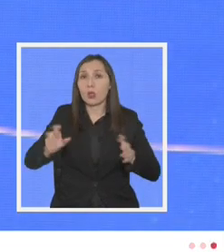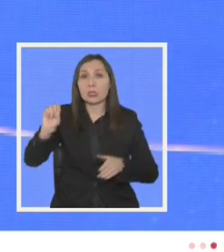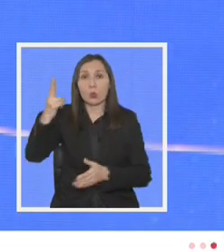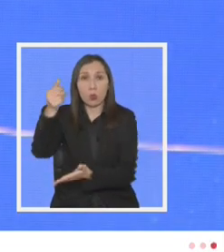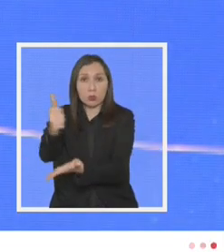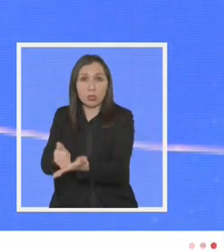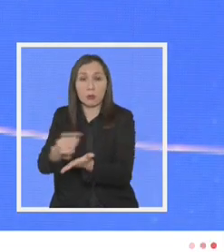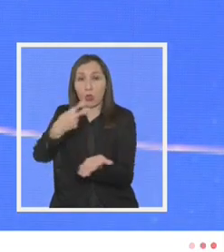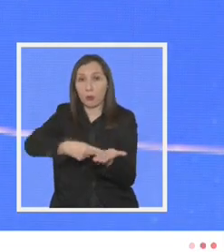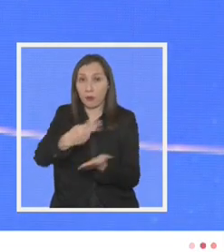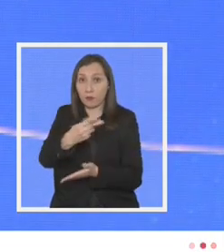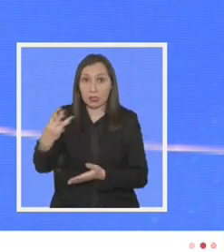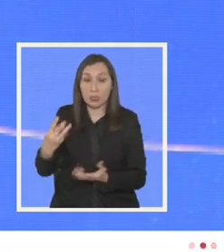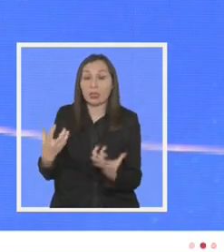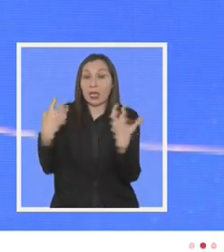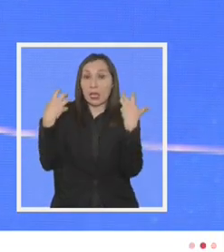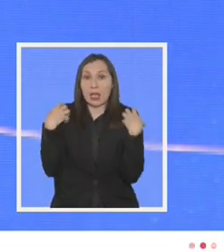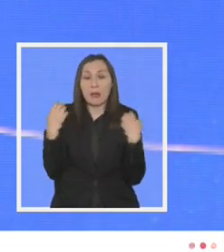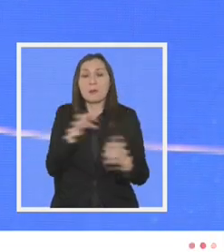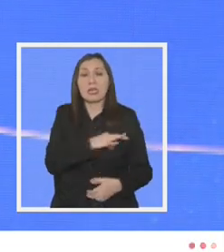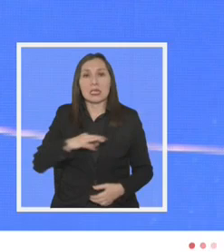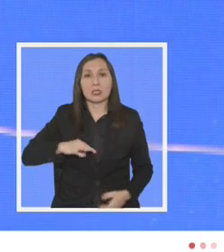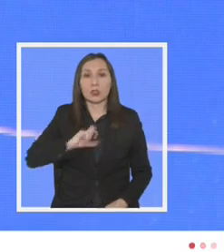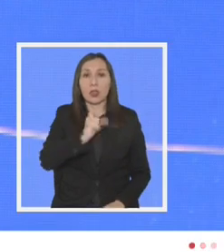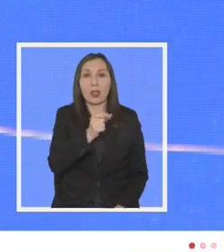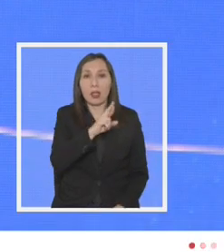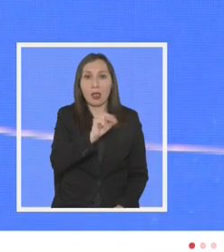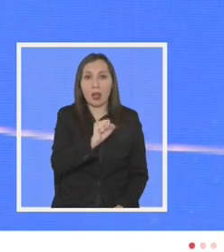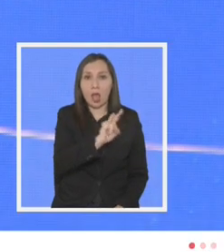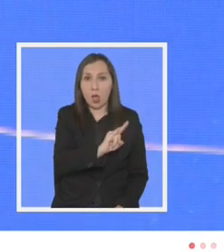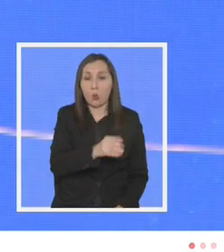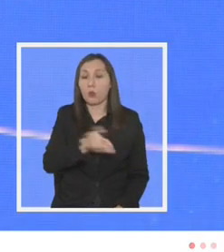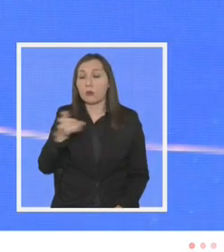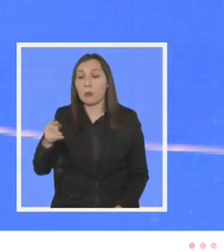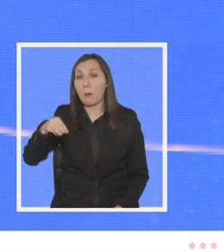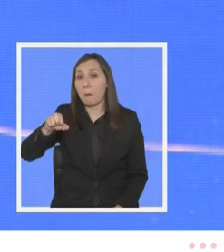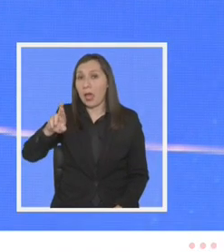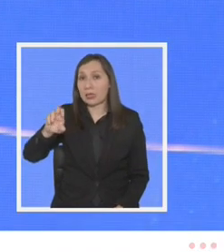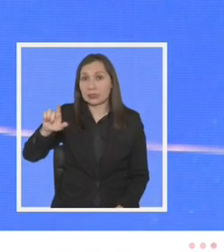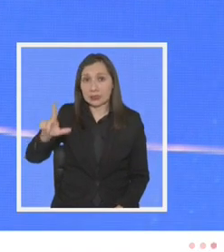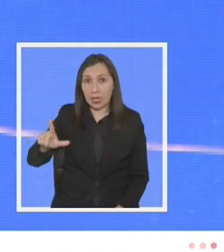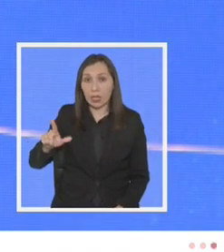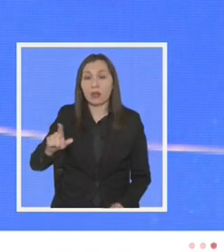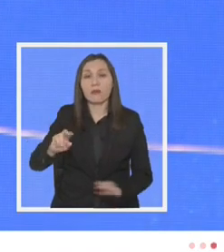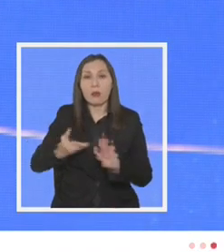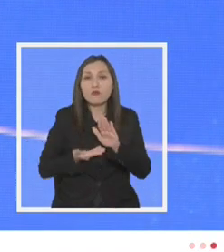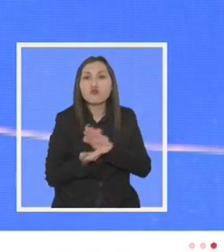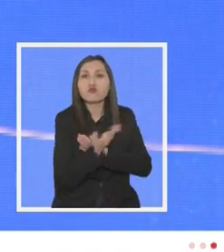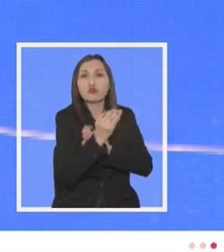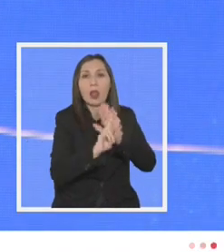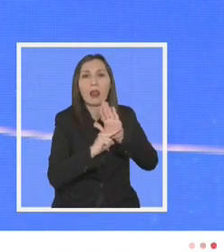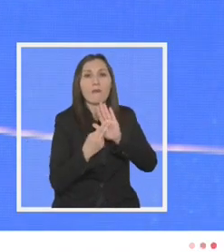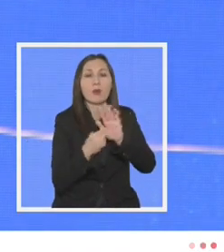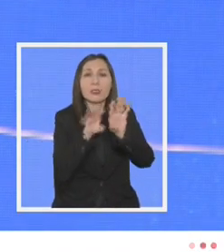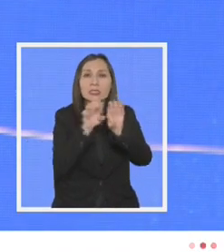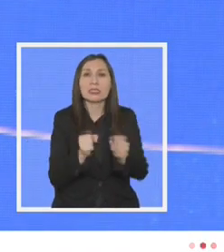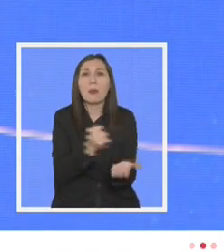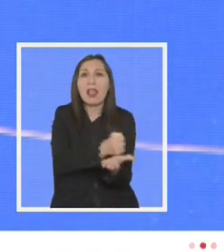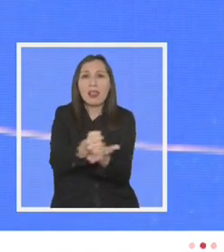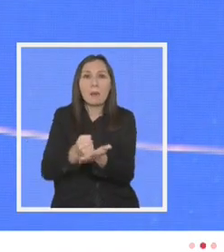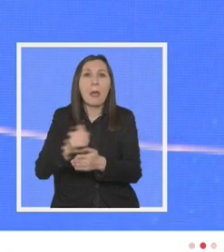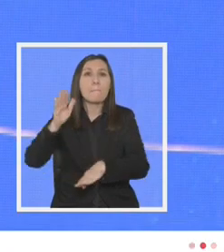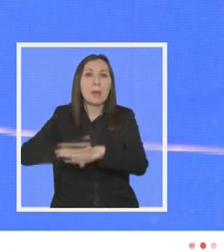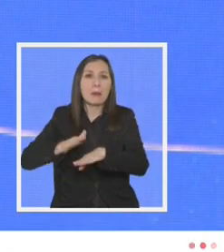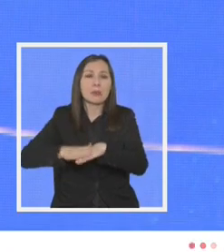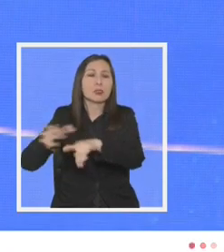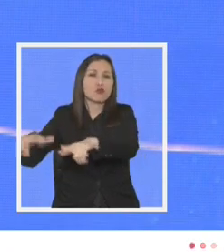segundo semestre de 2023 que está a cargo de los ministros Grau y Marcel vamos a ingresar una reforma integral al sistema de tramitación de los